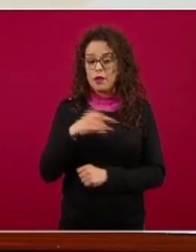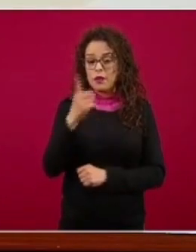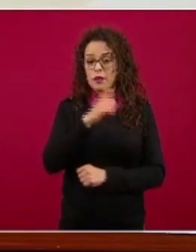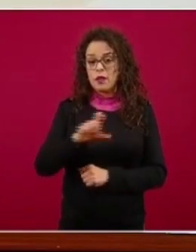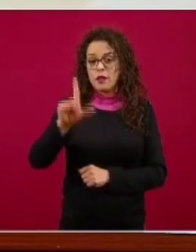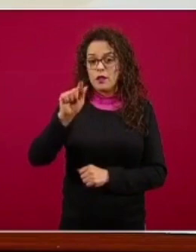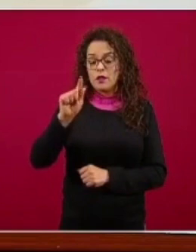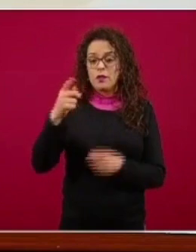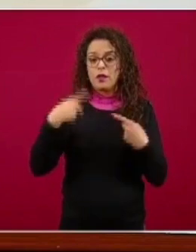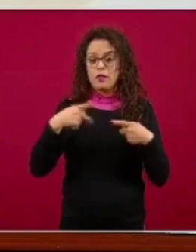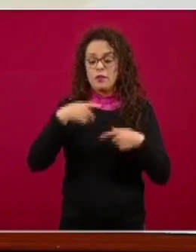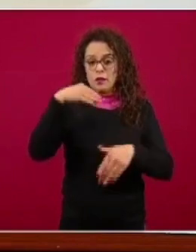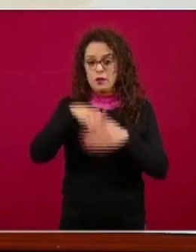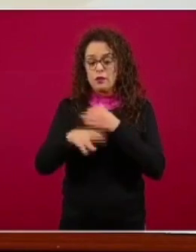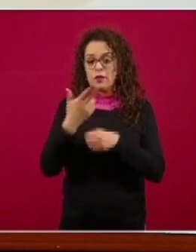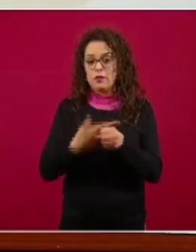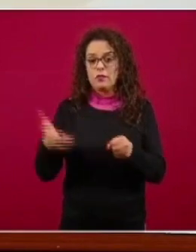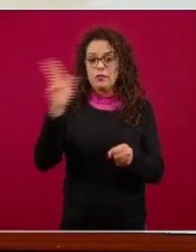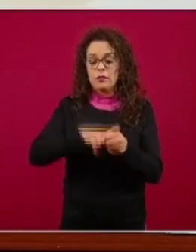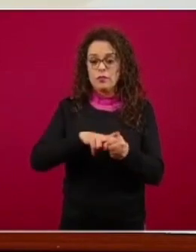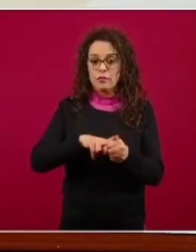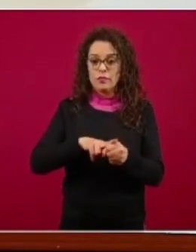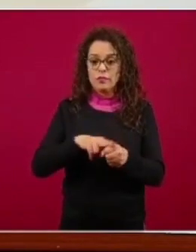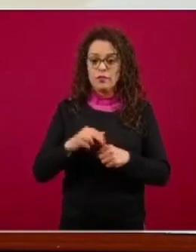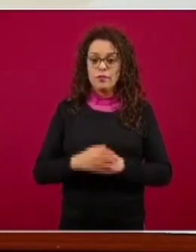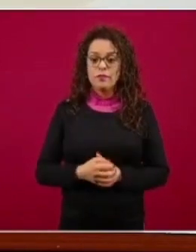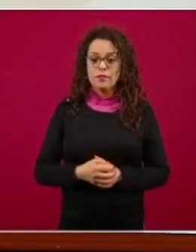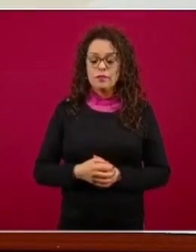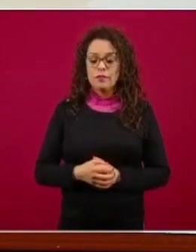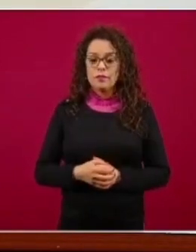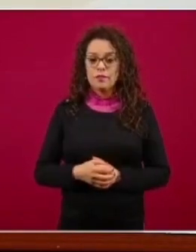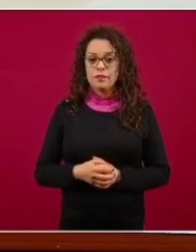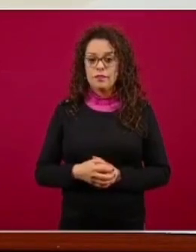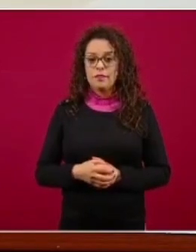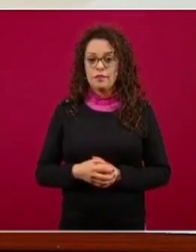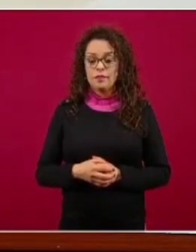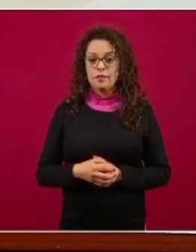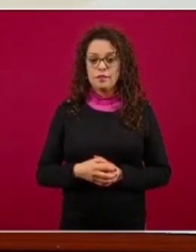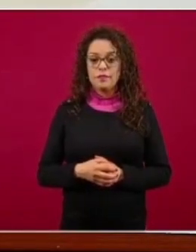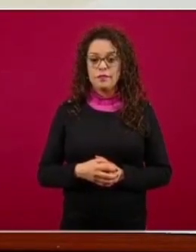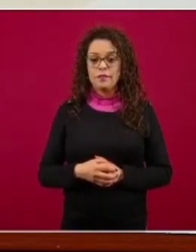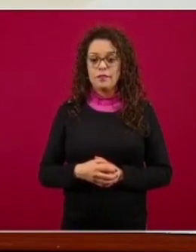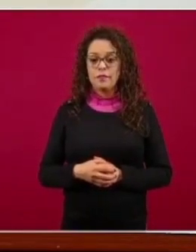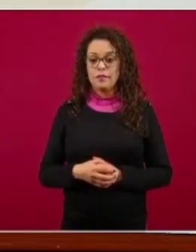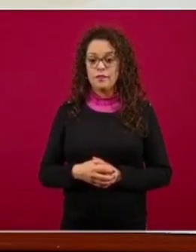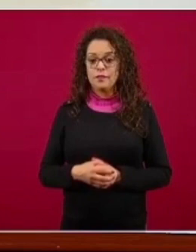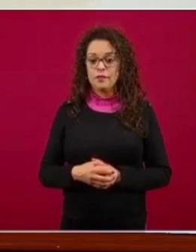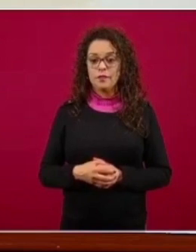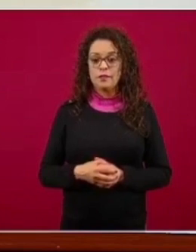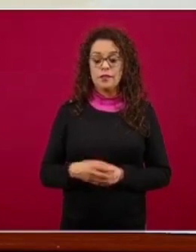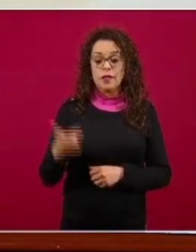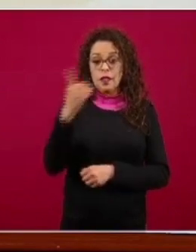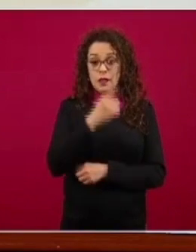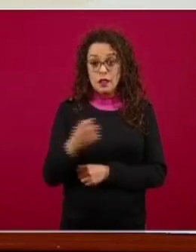pacientes hospitalizados y de ellos están 105 intubados esa es